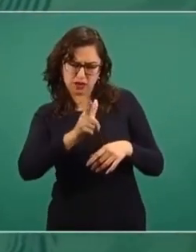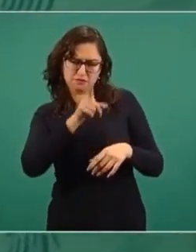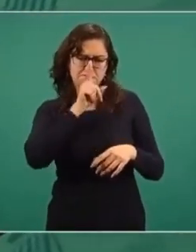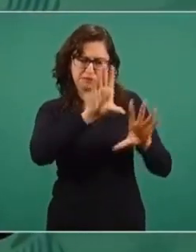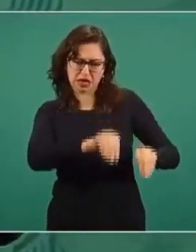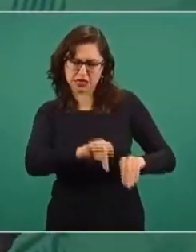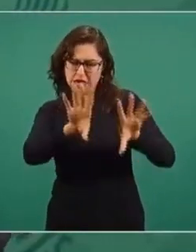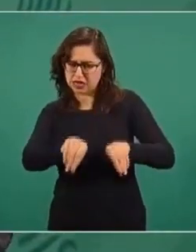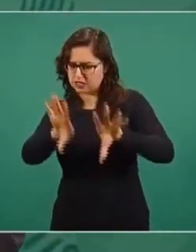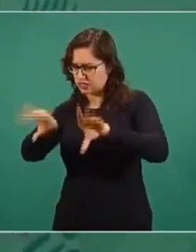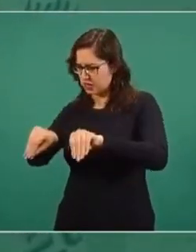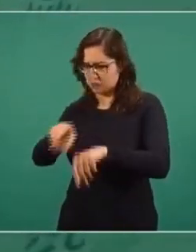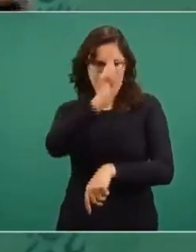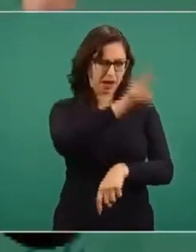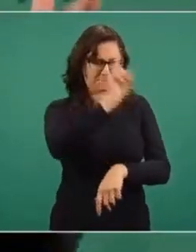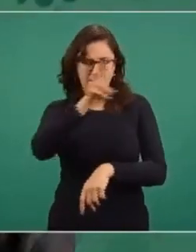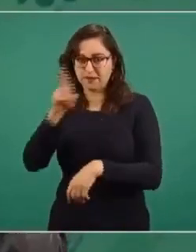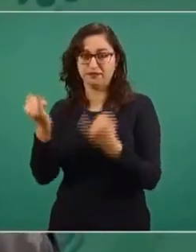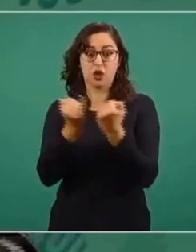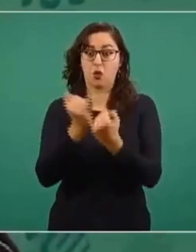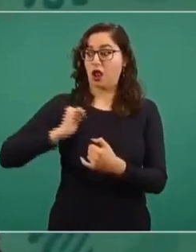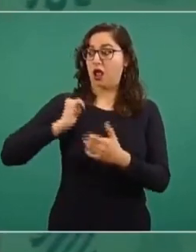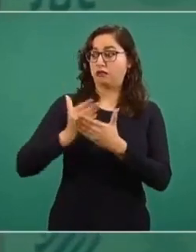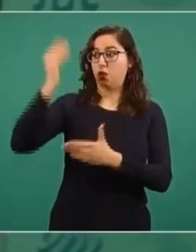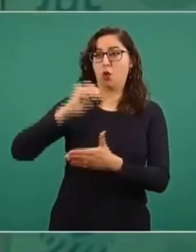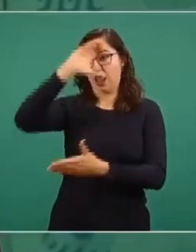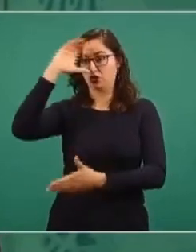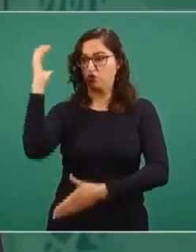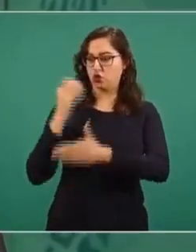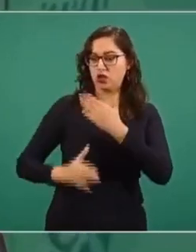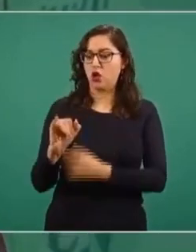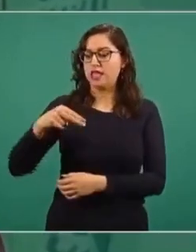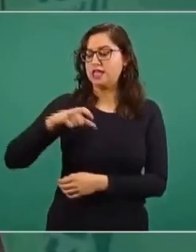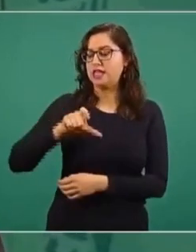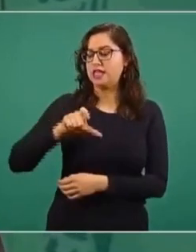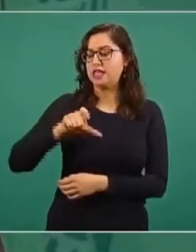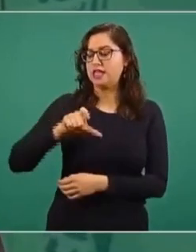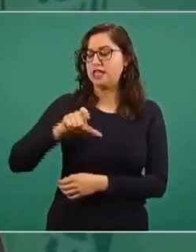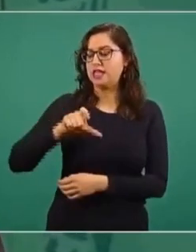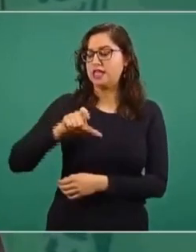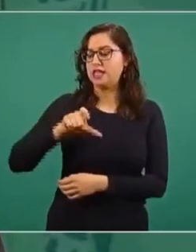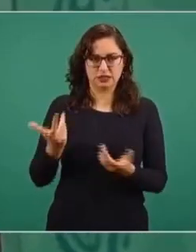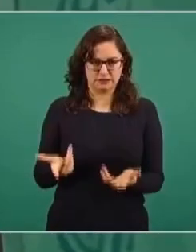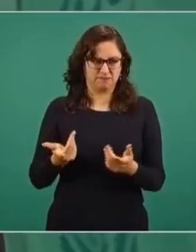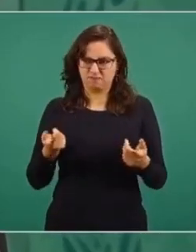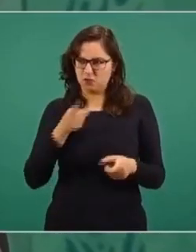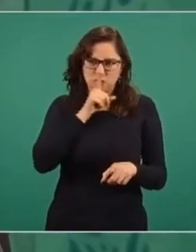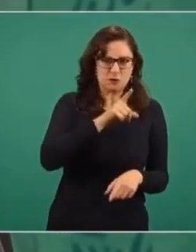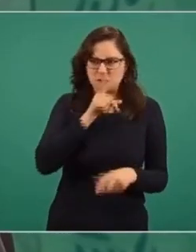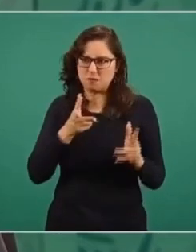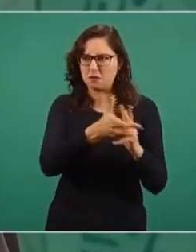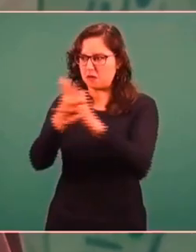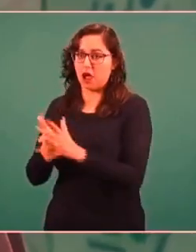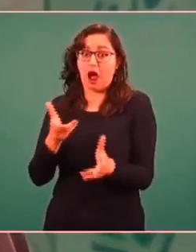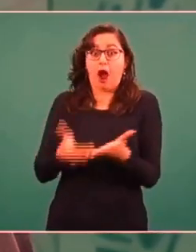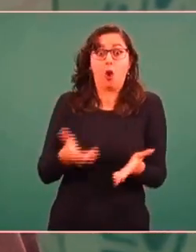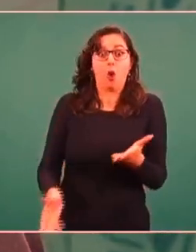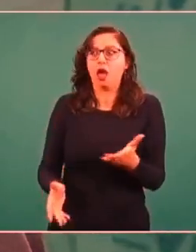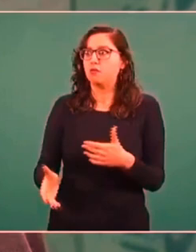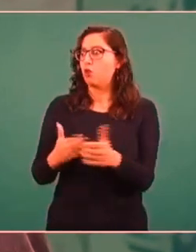Como la santa inquisición de nuestros tiempos, ¿no? En lo que corresponde a las redes sociales.